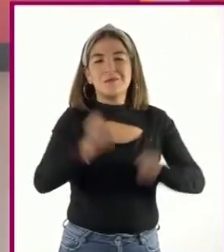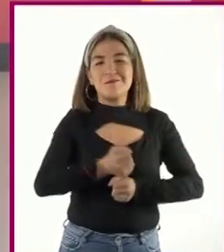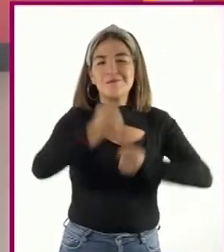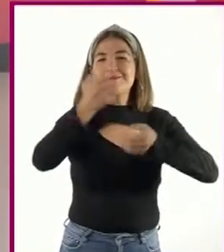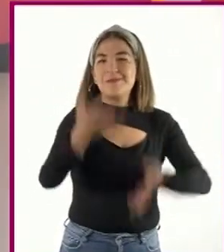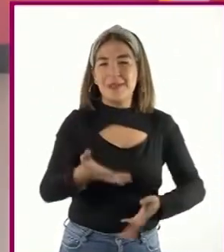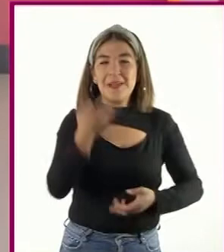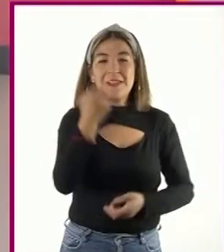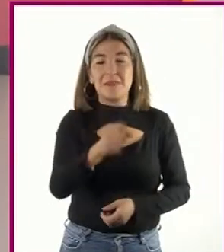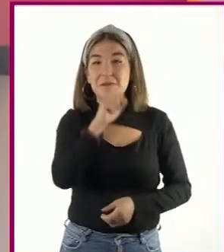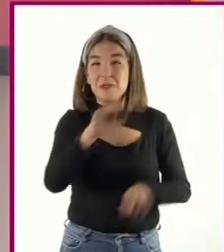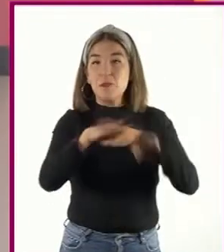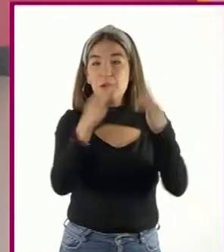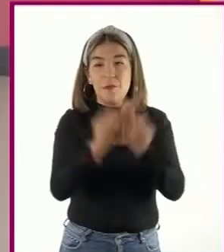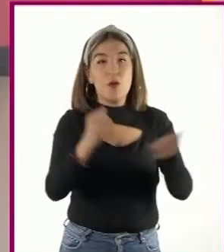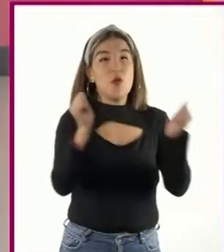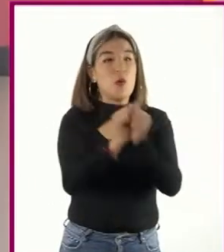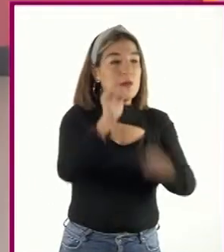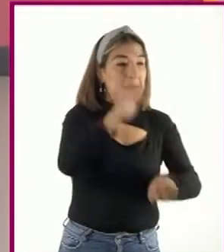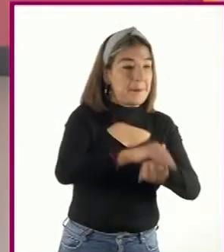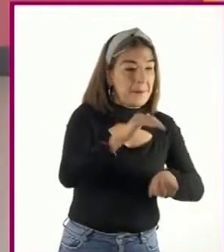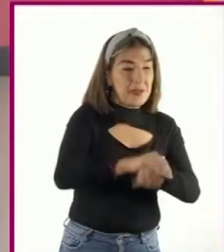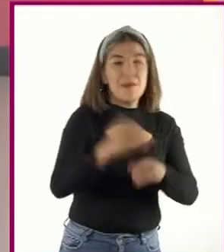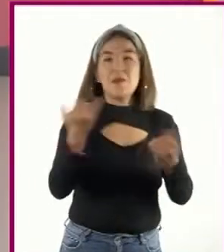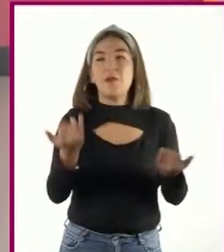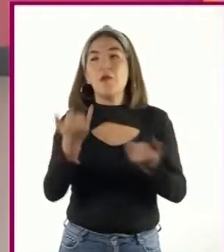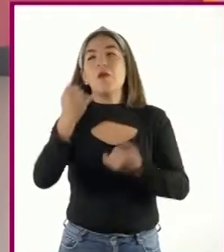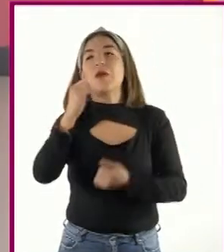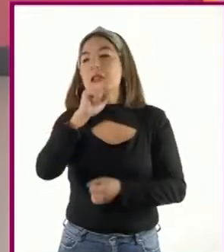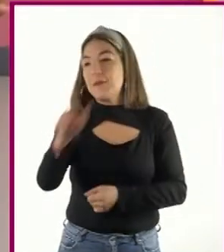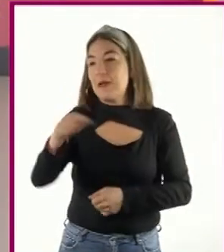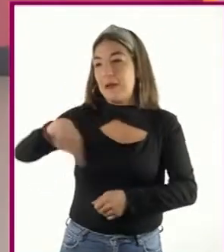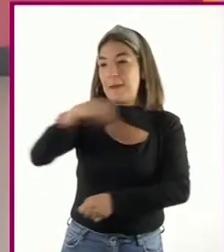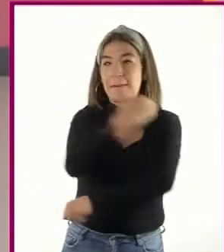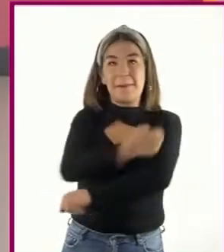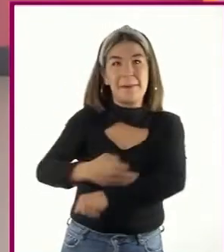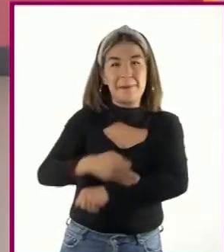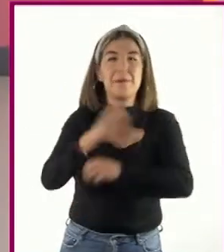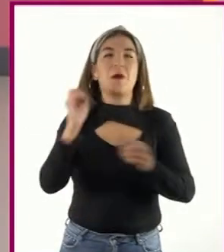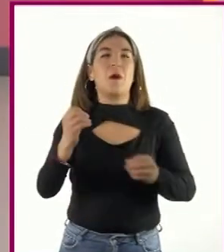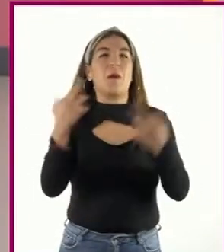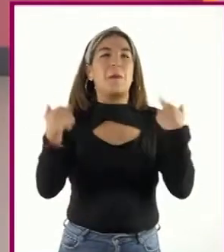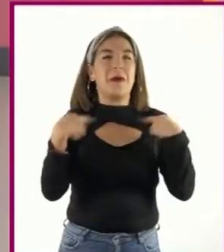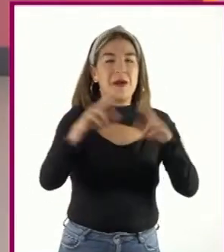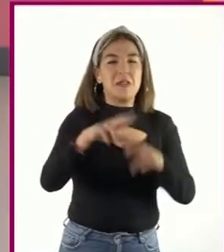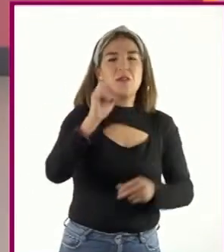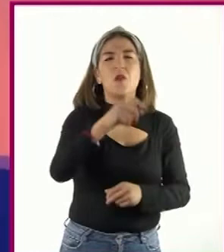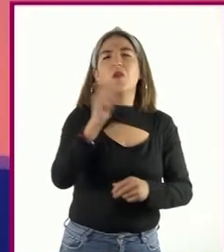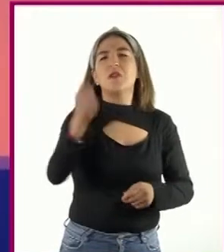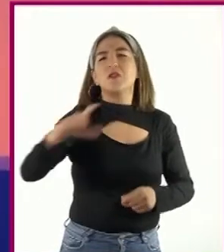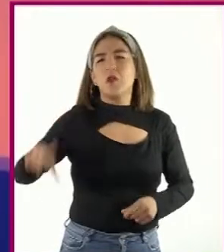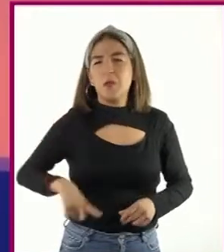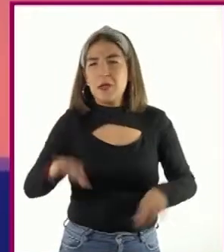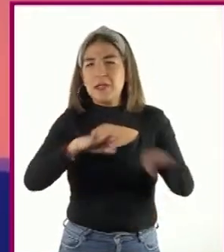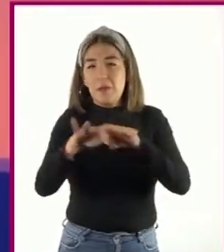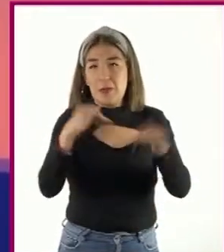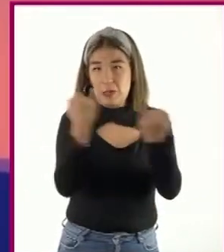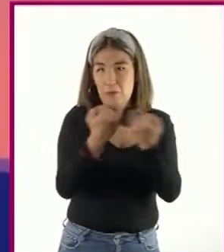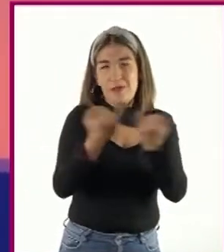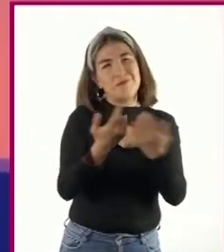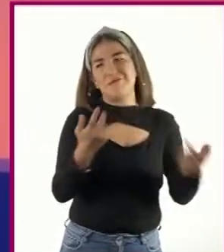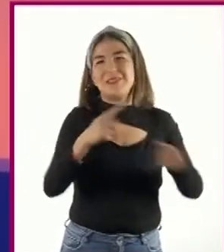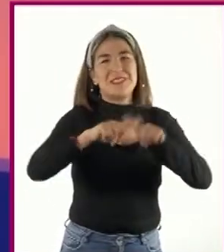la misma manera con nuestros amigos que con nuestros profesores o con algún servidor público. Pasa lo mismo al